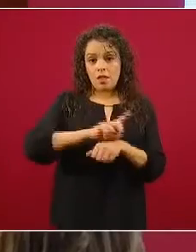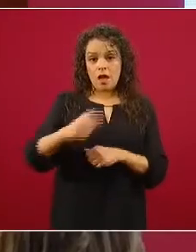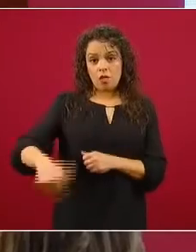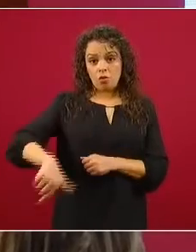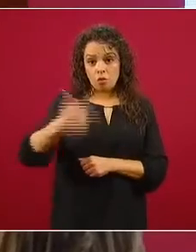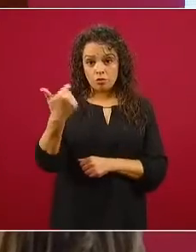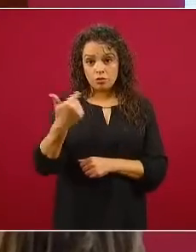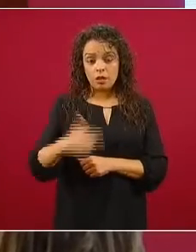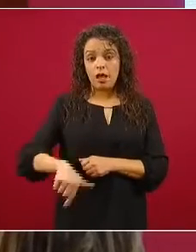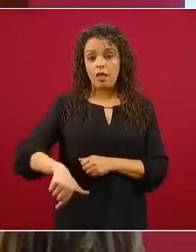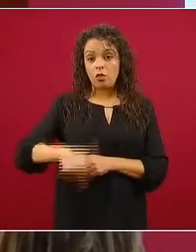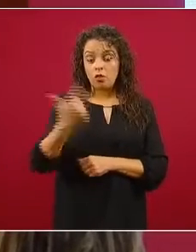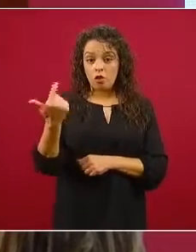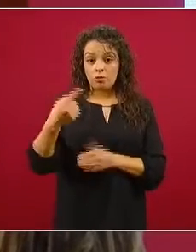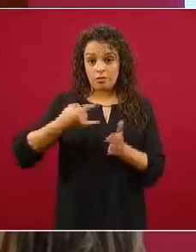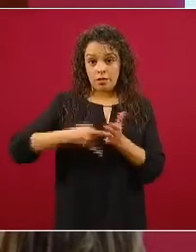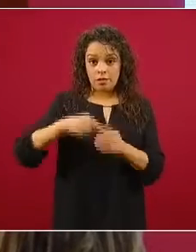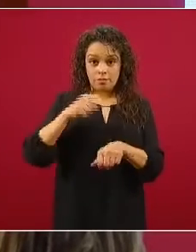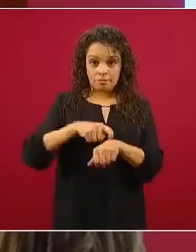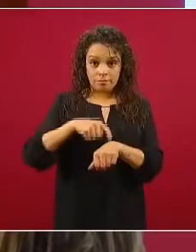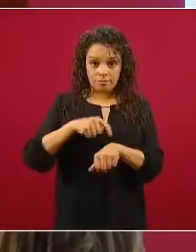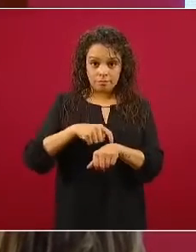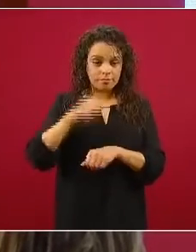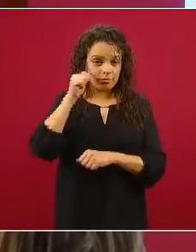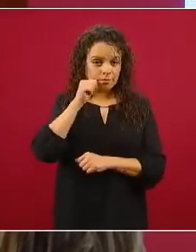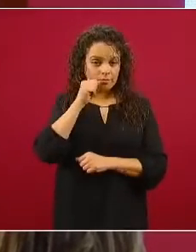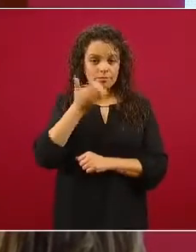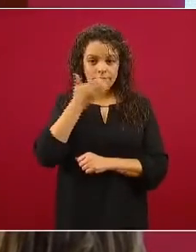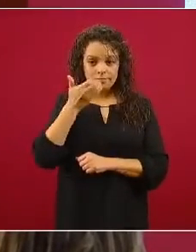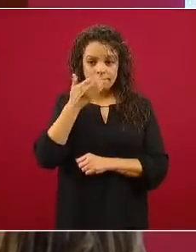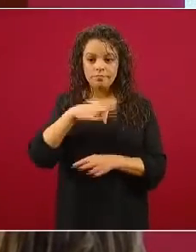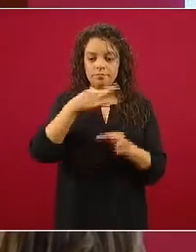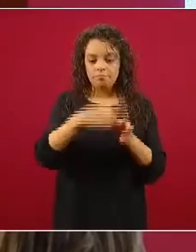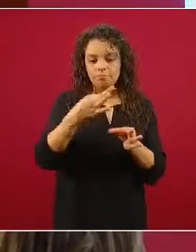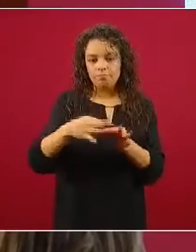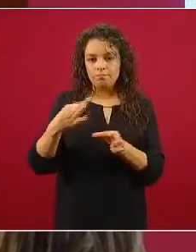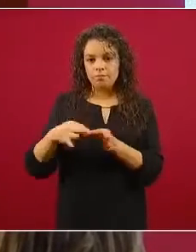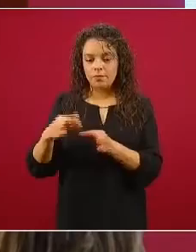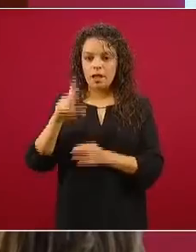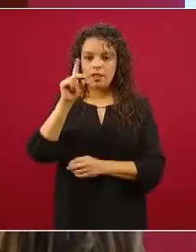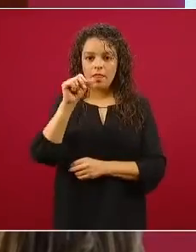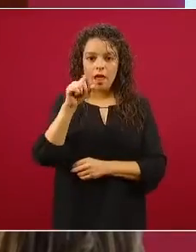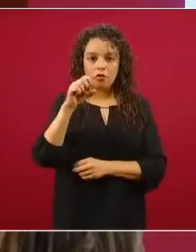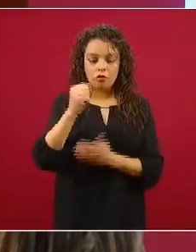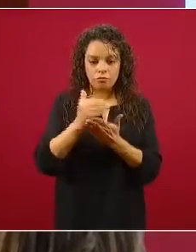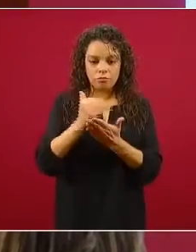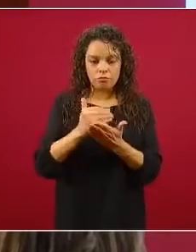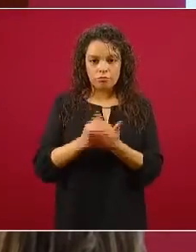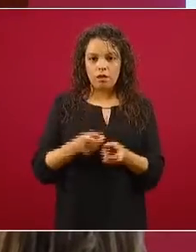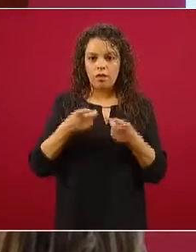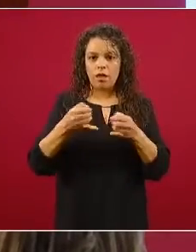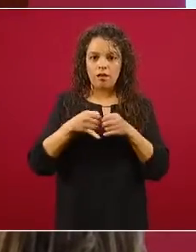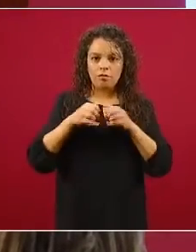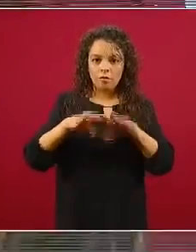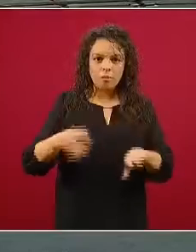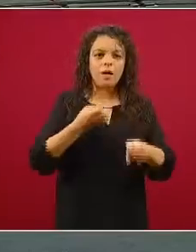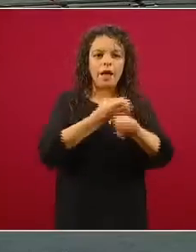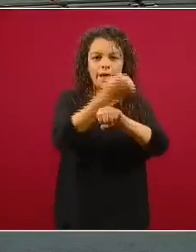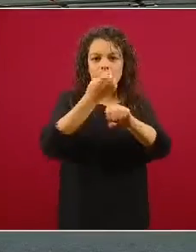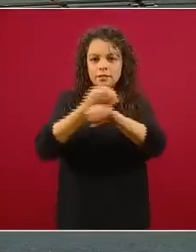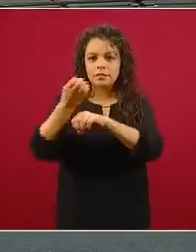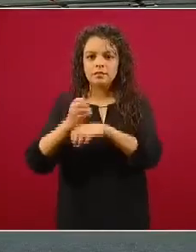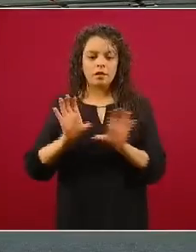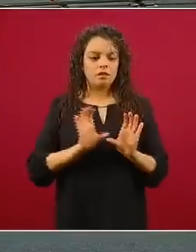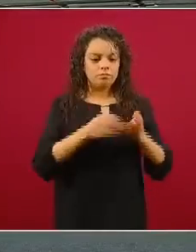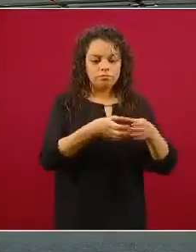dar a conocer la cifra de empleo, con todos los datos pormenorizados por estado, por sector y demás. Pero lo que sí